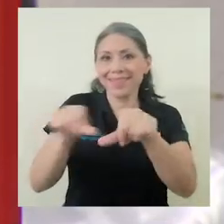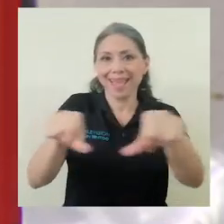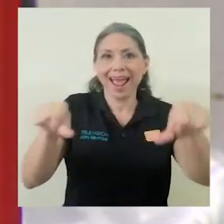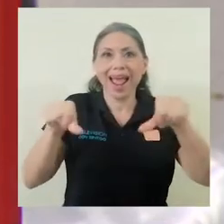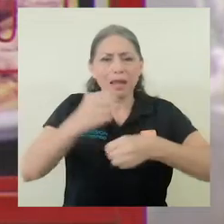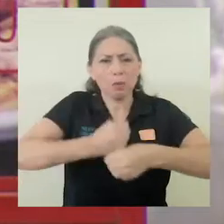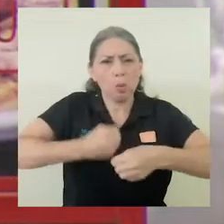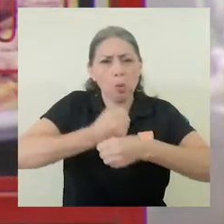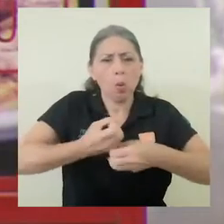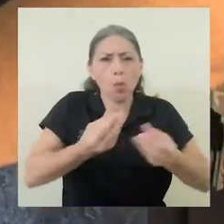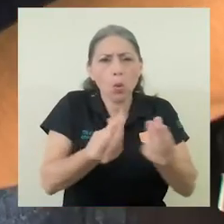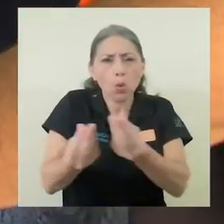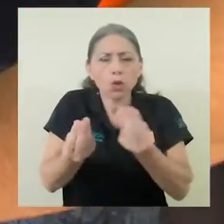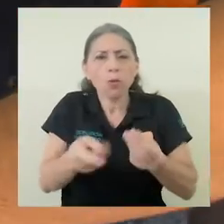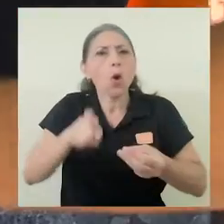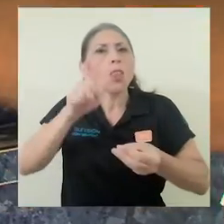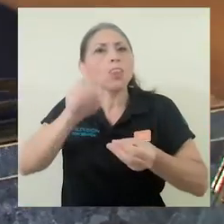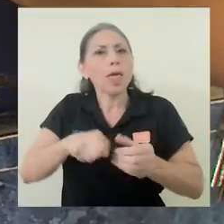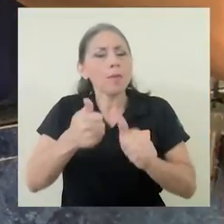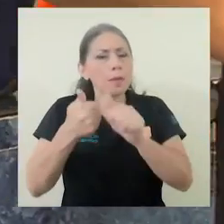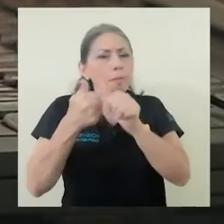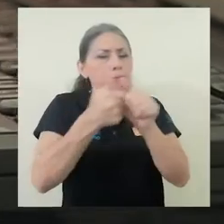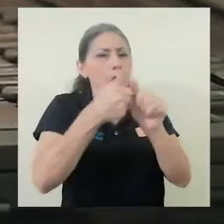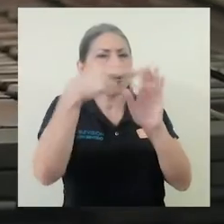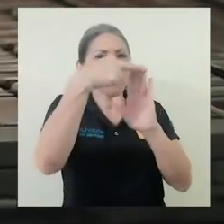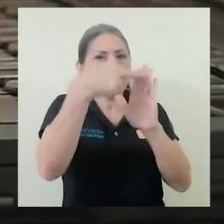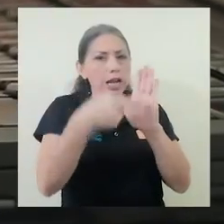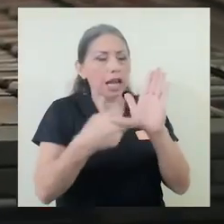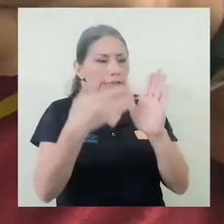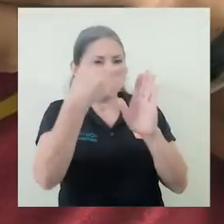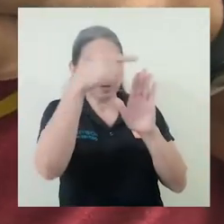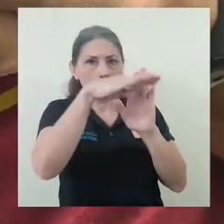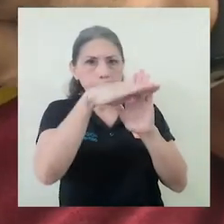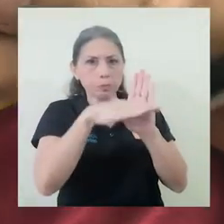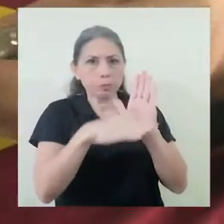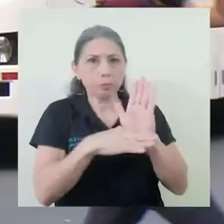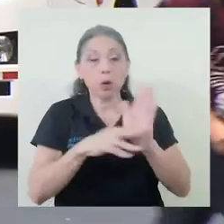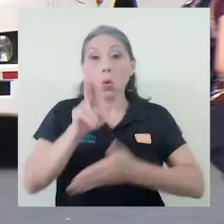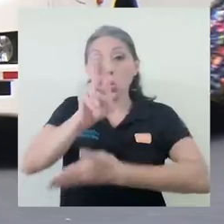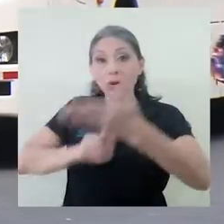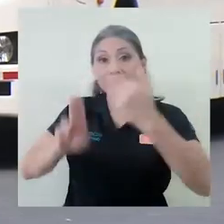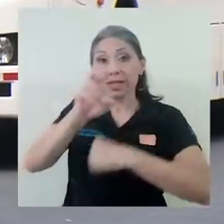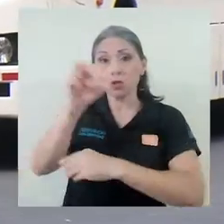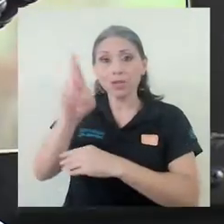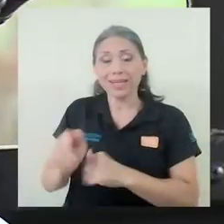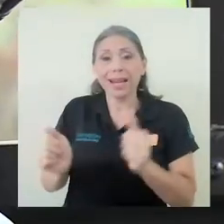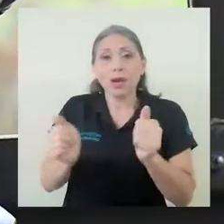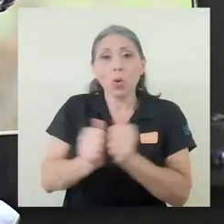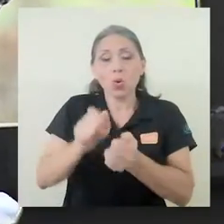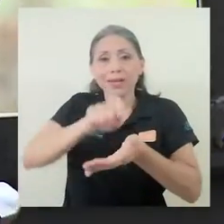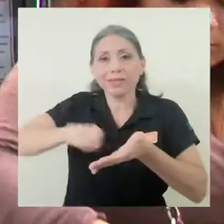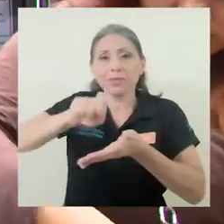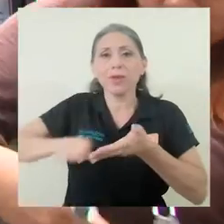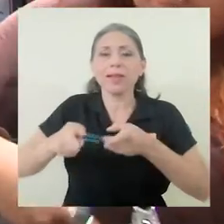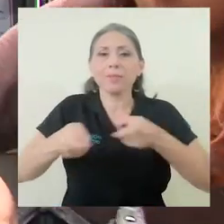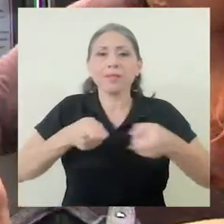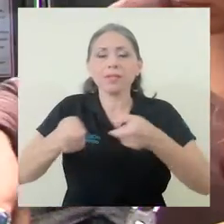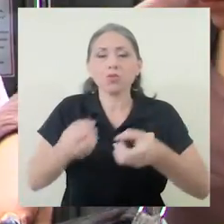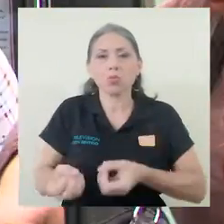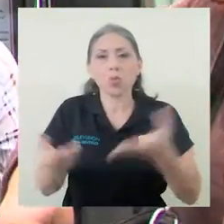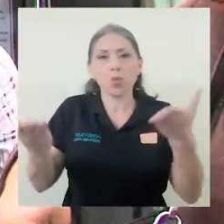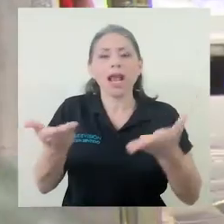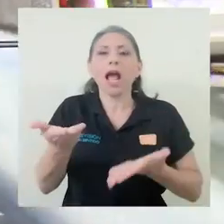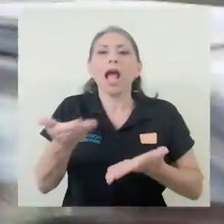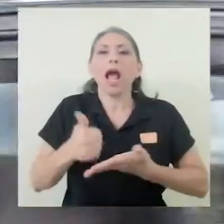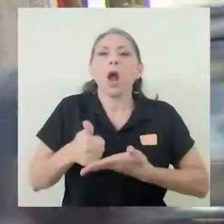productivo deberá de someterse a una serie de reglas. La Universidad de Costa Rica, a través de la Escuela de Administración